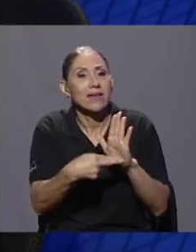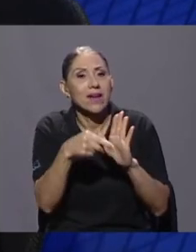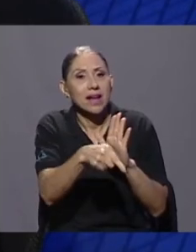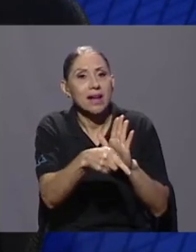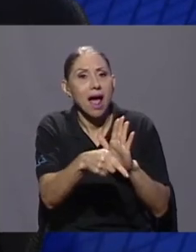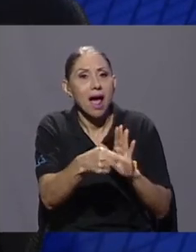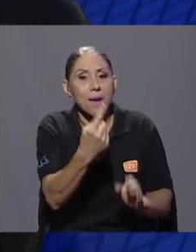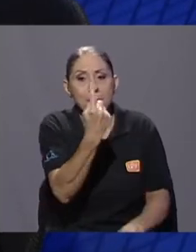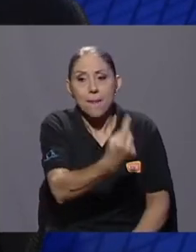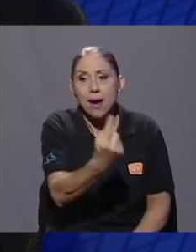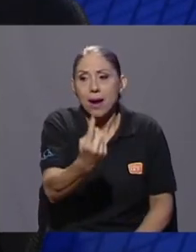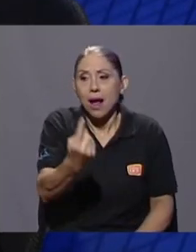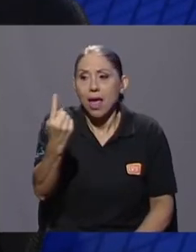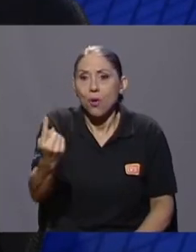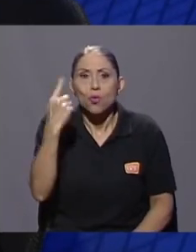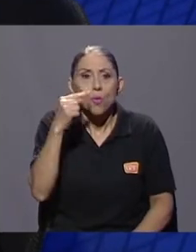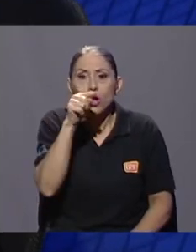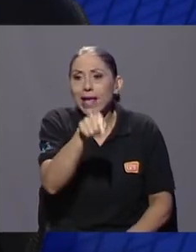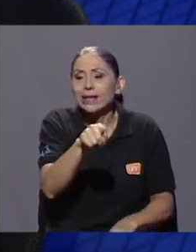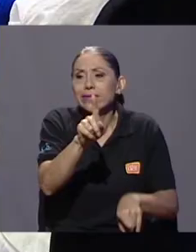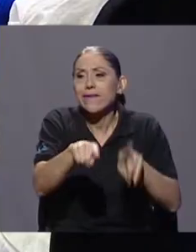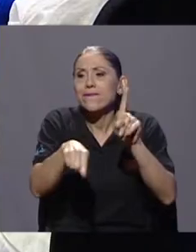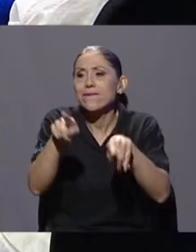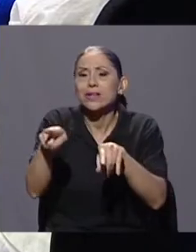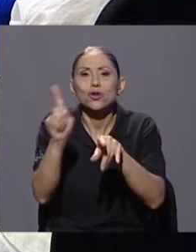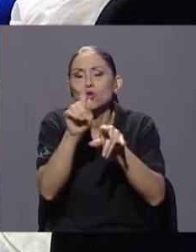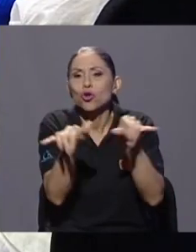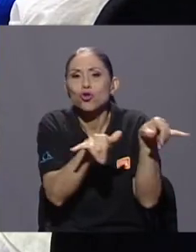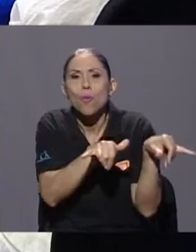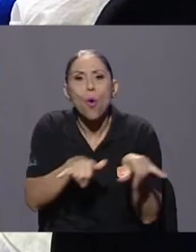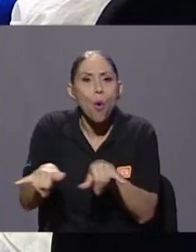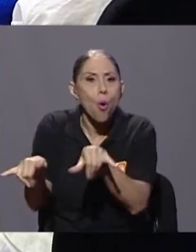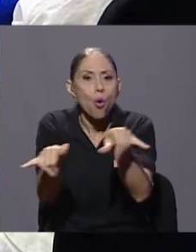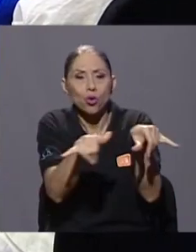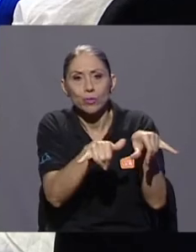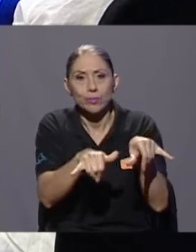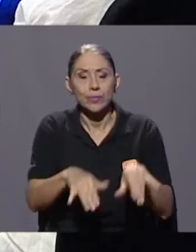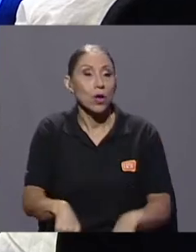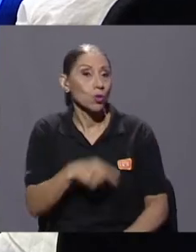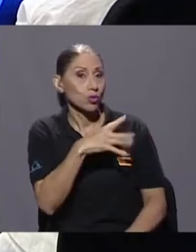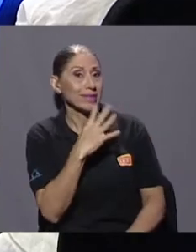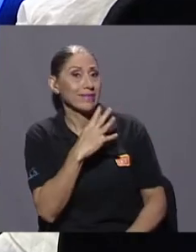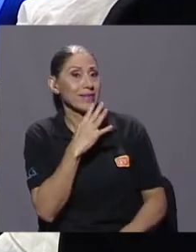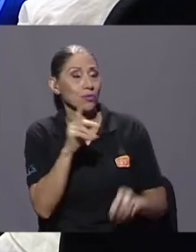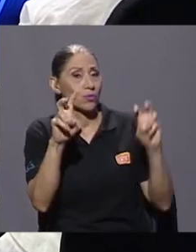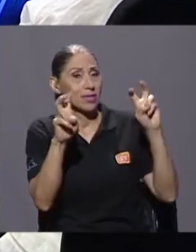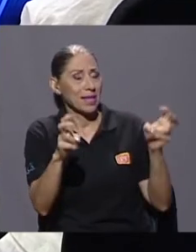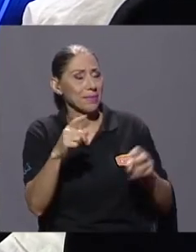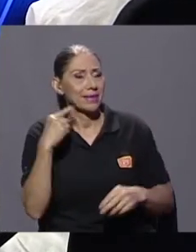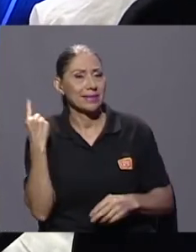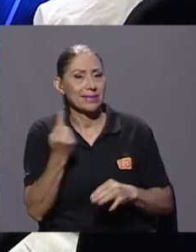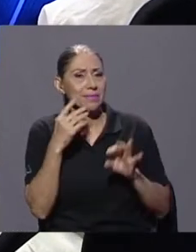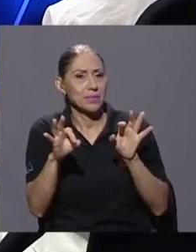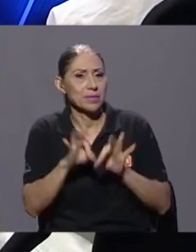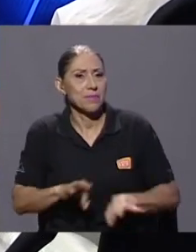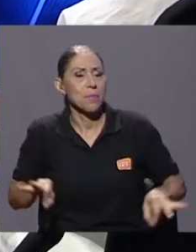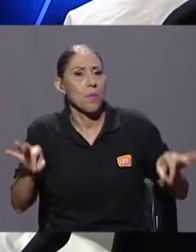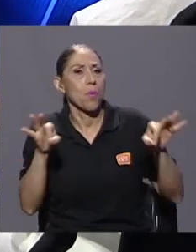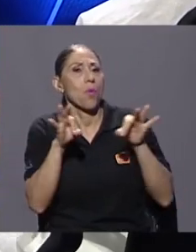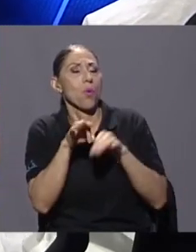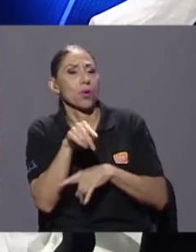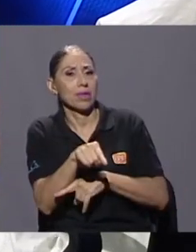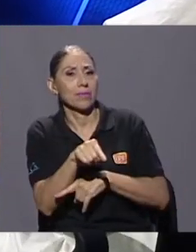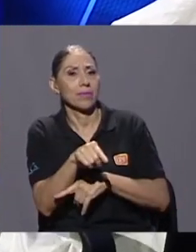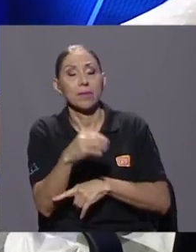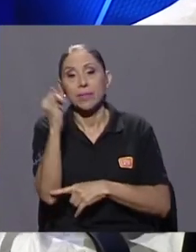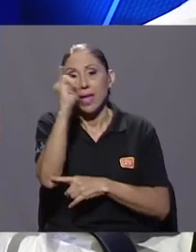porque no somos iguales, porque somos diversos. Bueno, estás tocando un tema que ha sido siempre dentro del sector importante, donde el